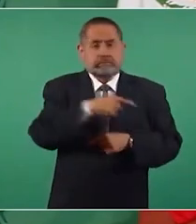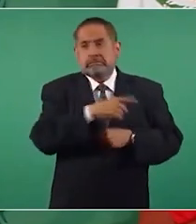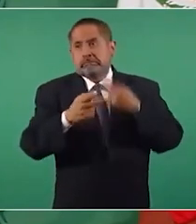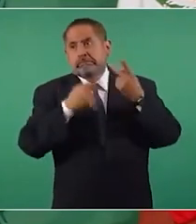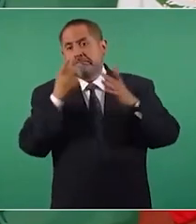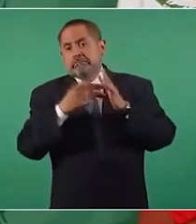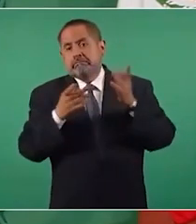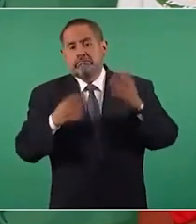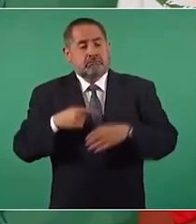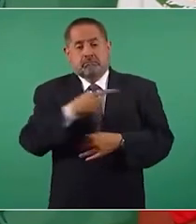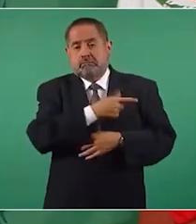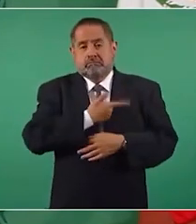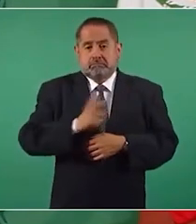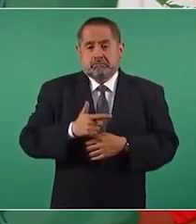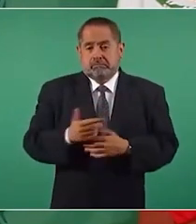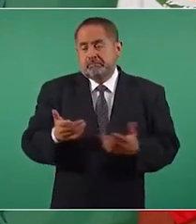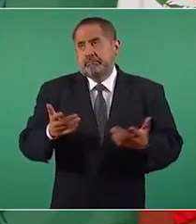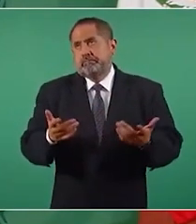que no le gusta,